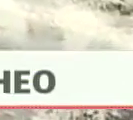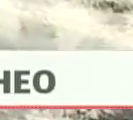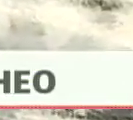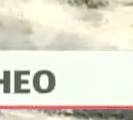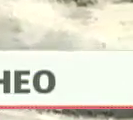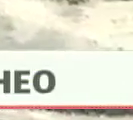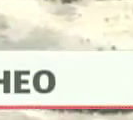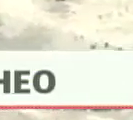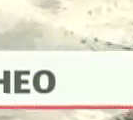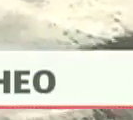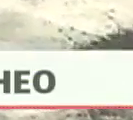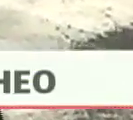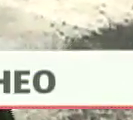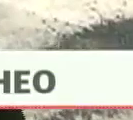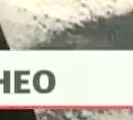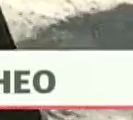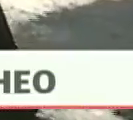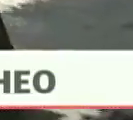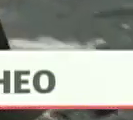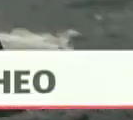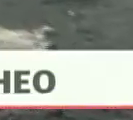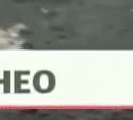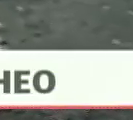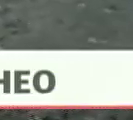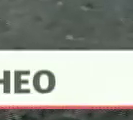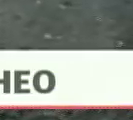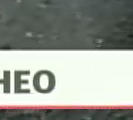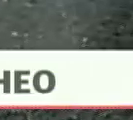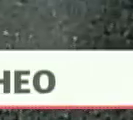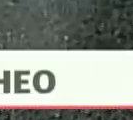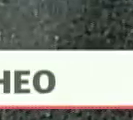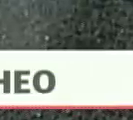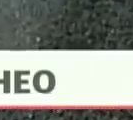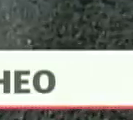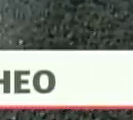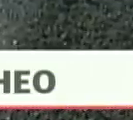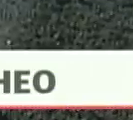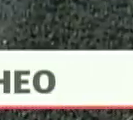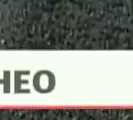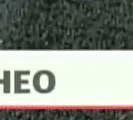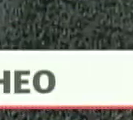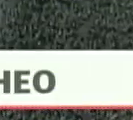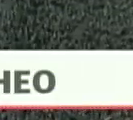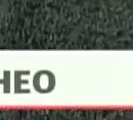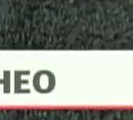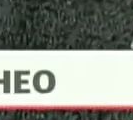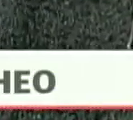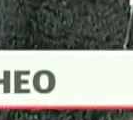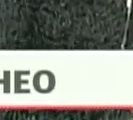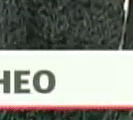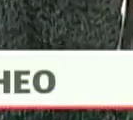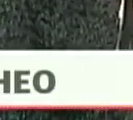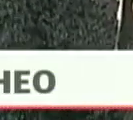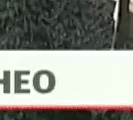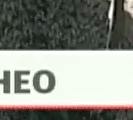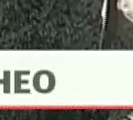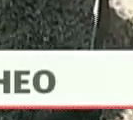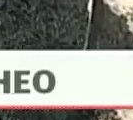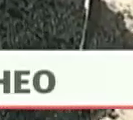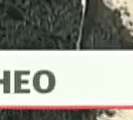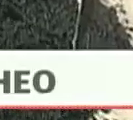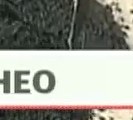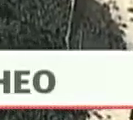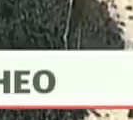habitantes de esta parroquia también resaltar que alrededor de 60 trabajadores conforman la brigada en el plan de